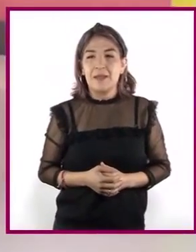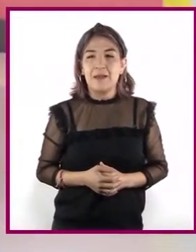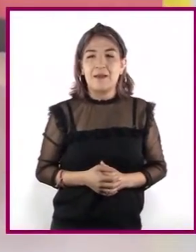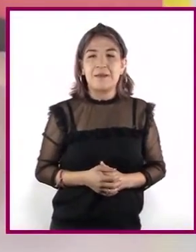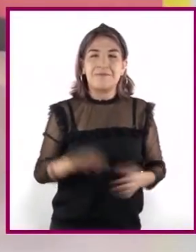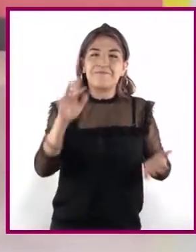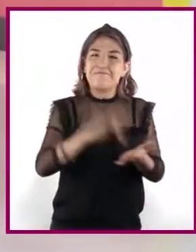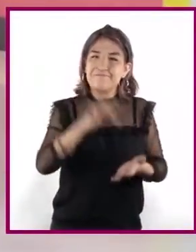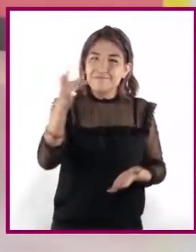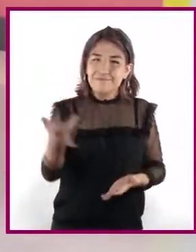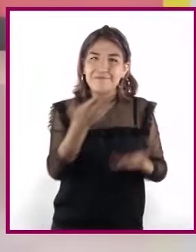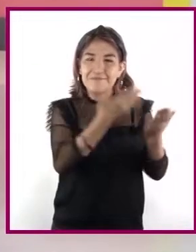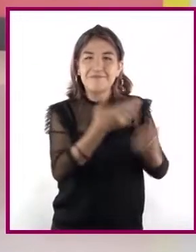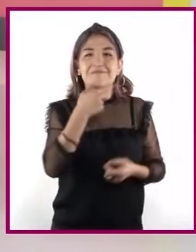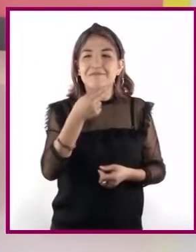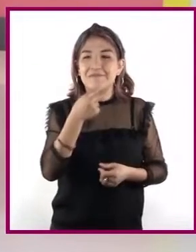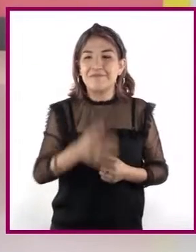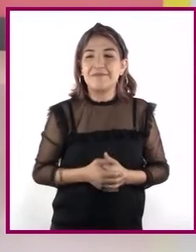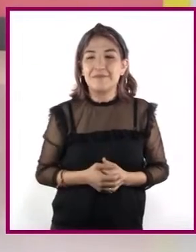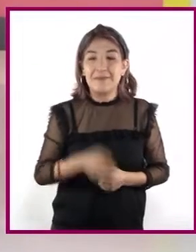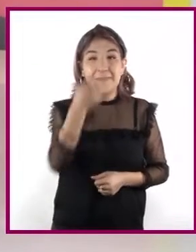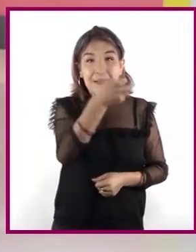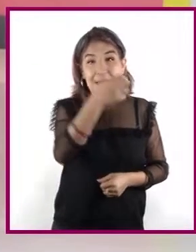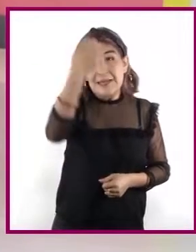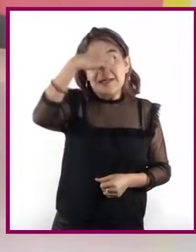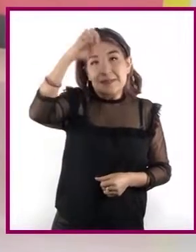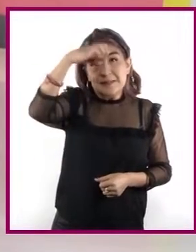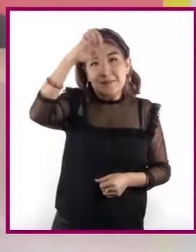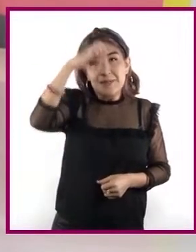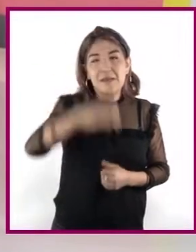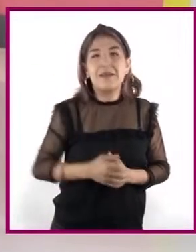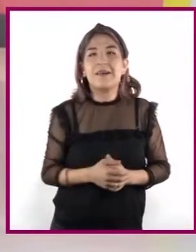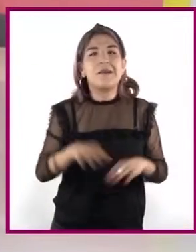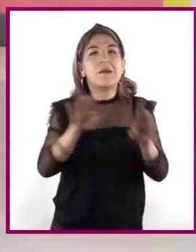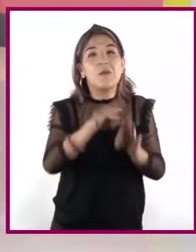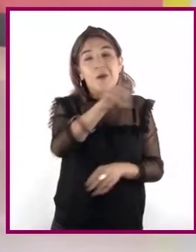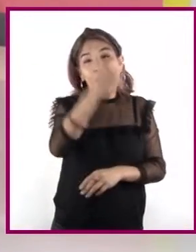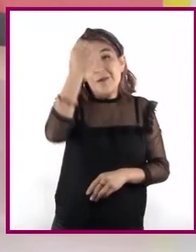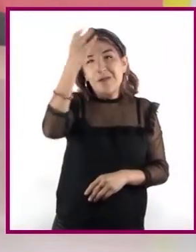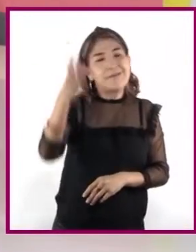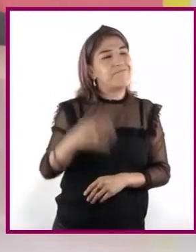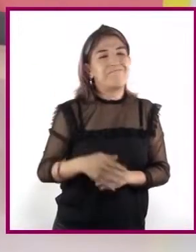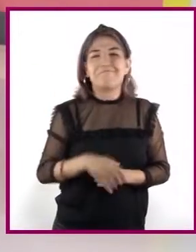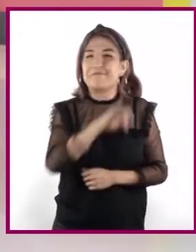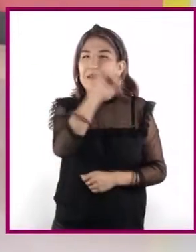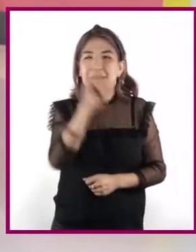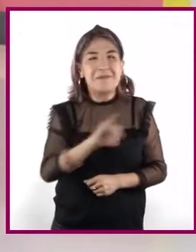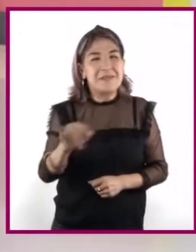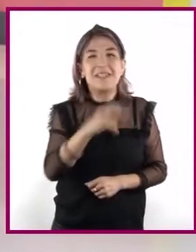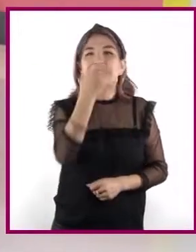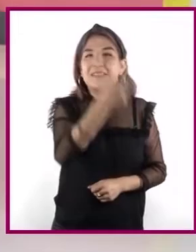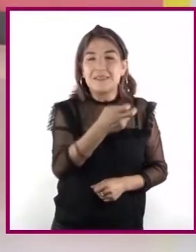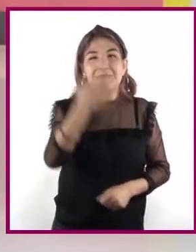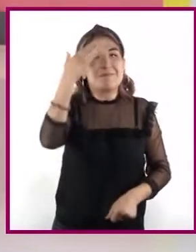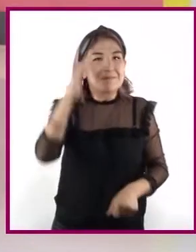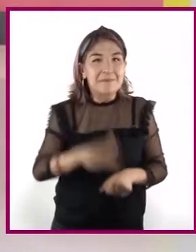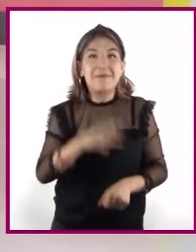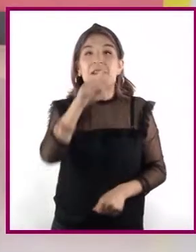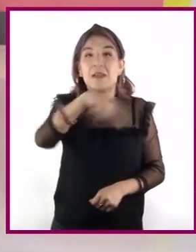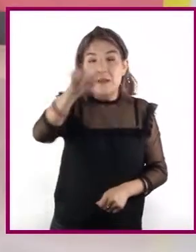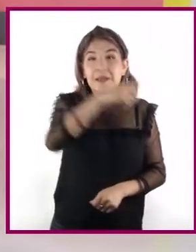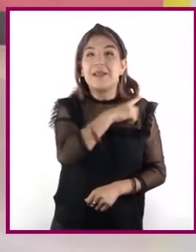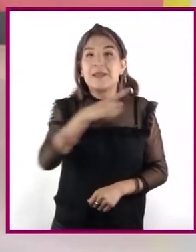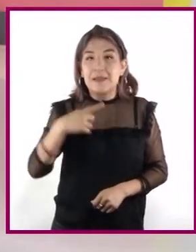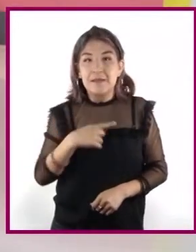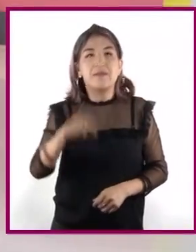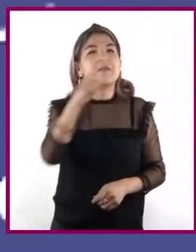Gracias, Nathan. Esa experiencia no la vas a olvidar nunca. Recuerden, jóvenes, que siempre